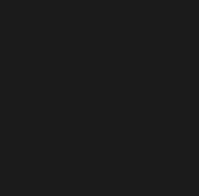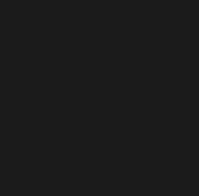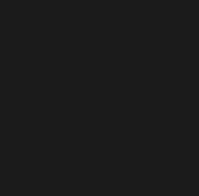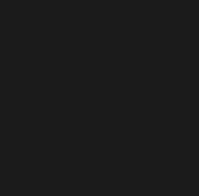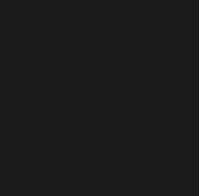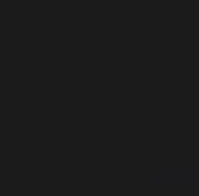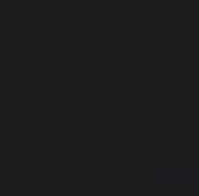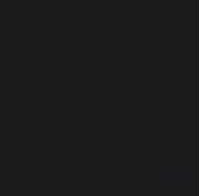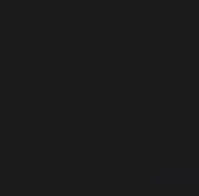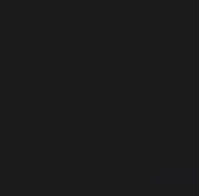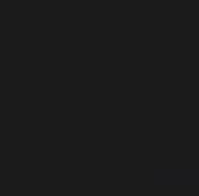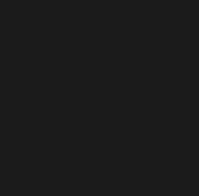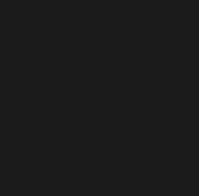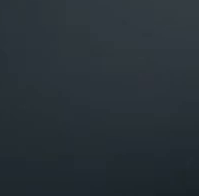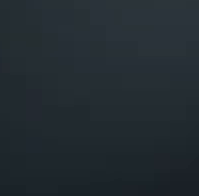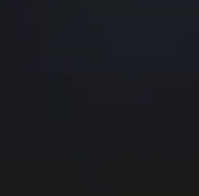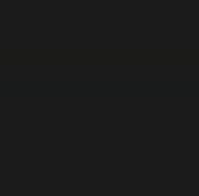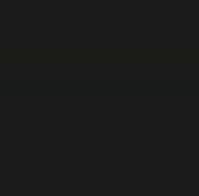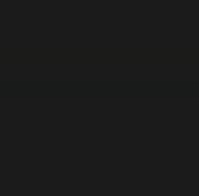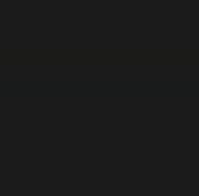Déjete y protege a los demás.